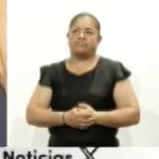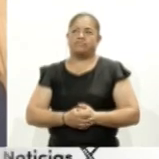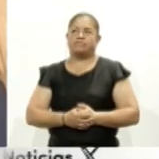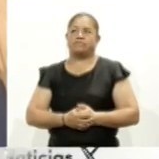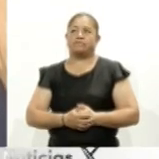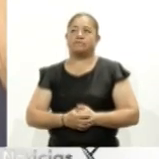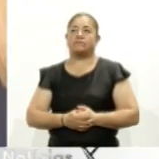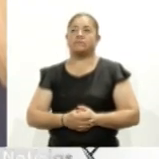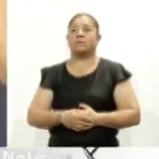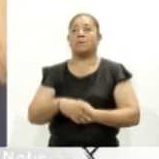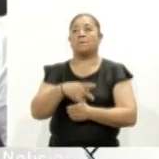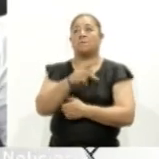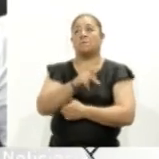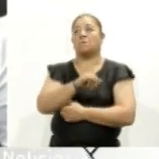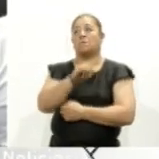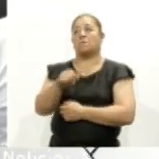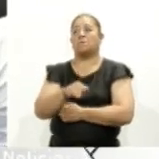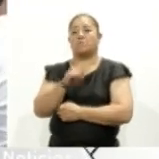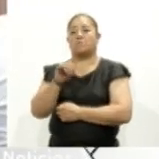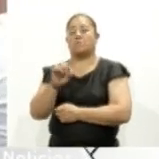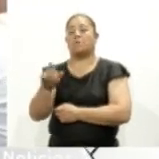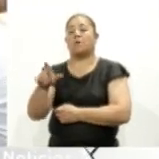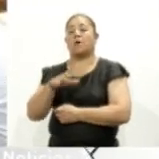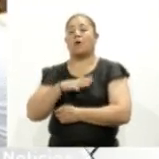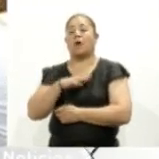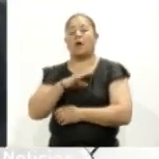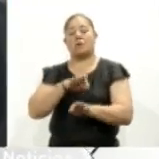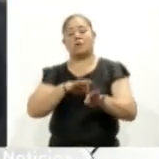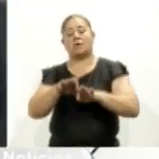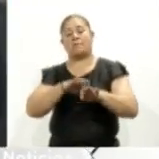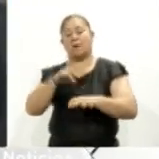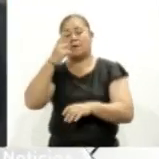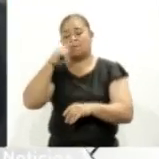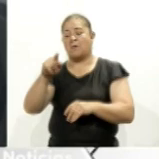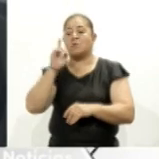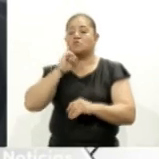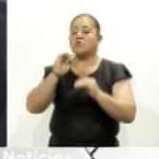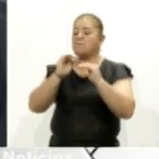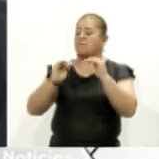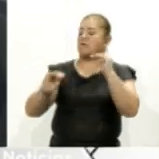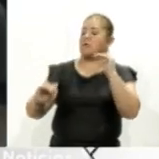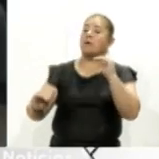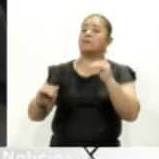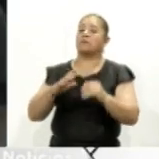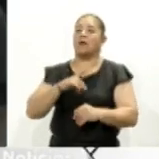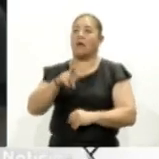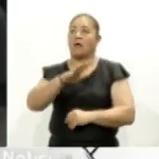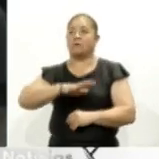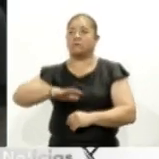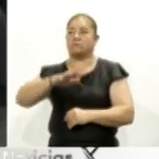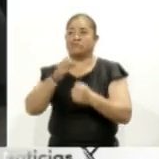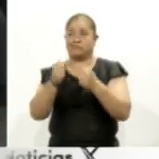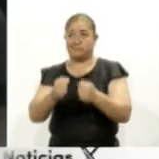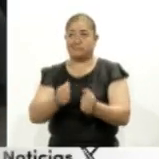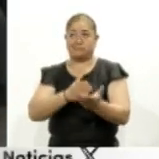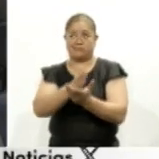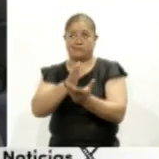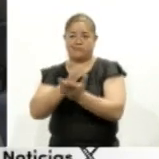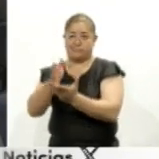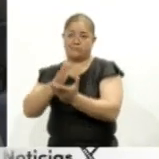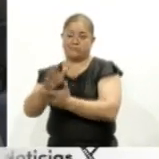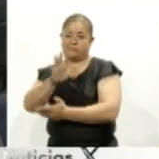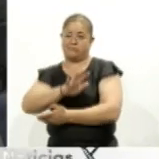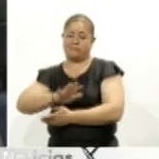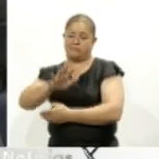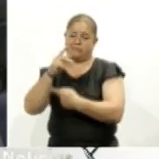El Poder Judicial trabaja para erradicar la violencia de género, disminuir los índices de feminicidio en México y garantizar el acceso a la justicia para las